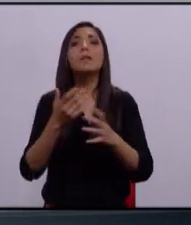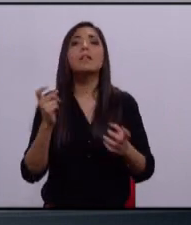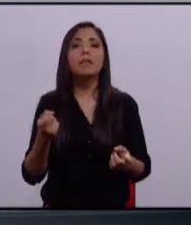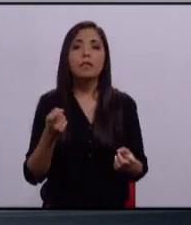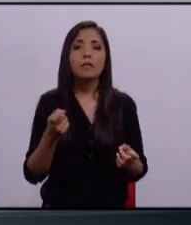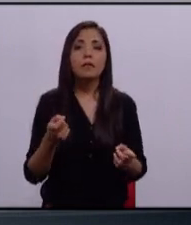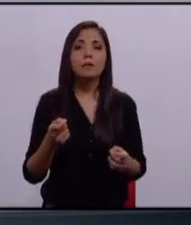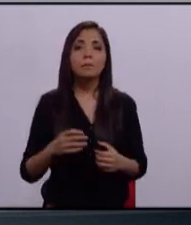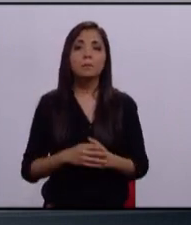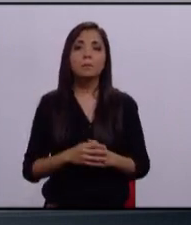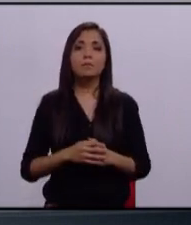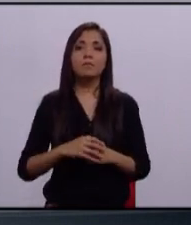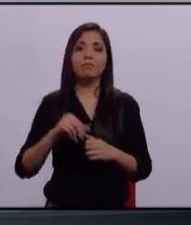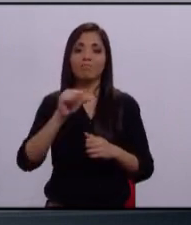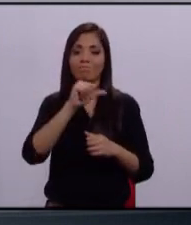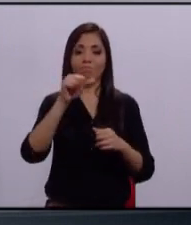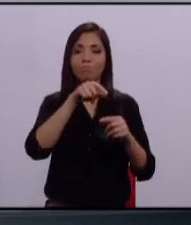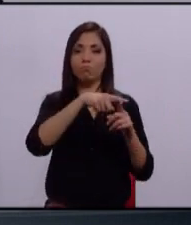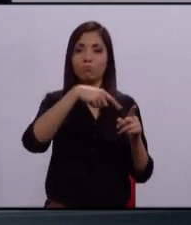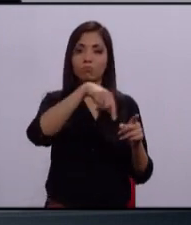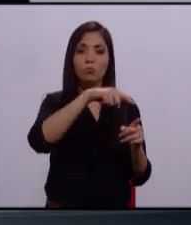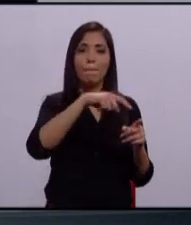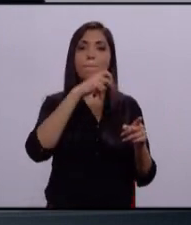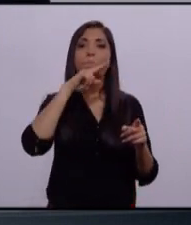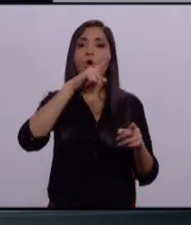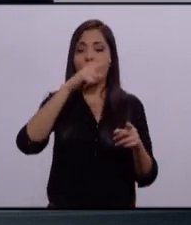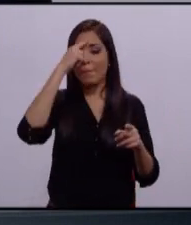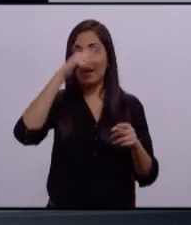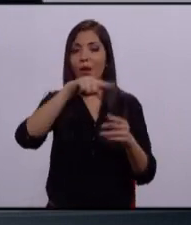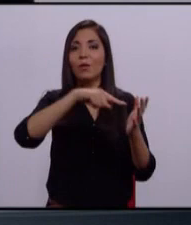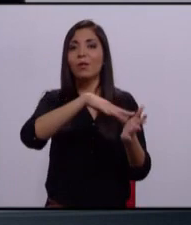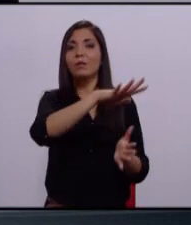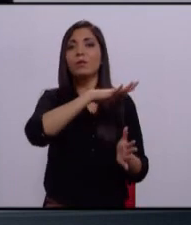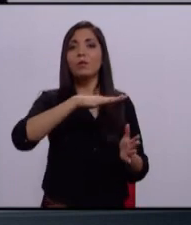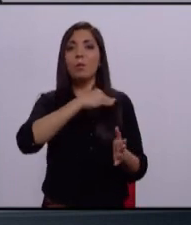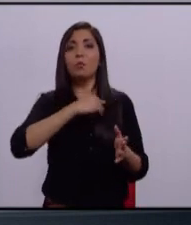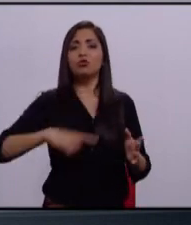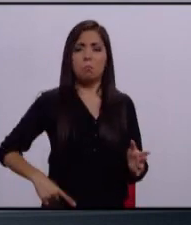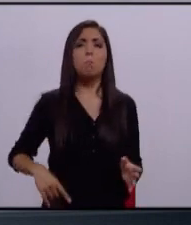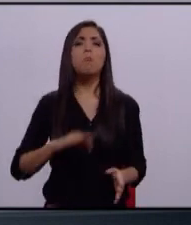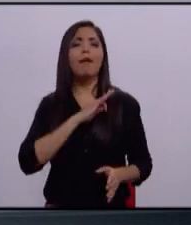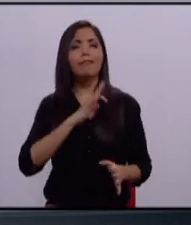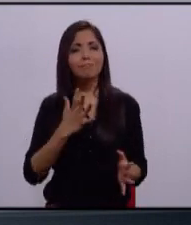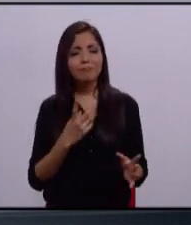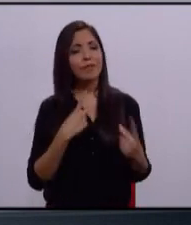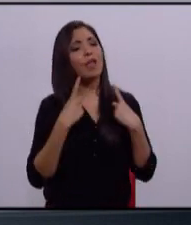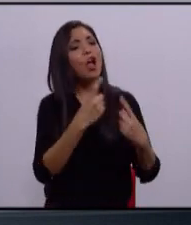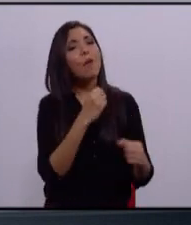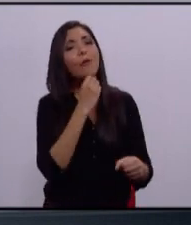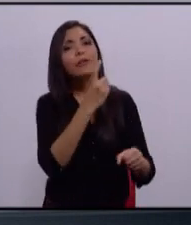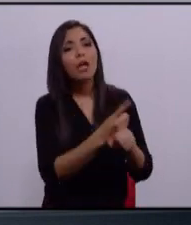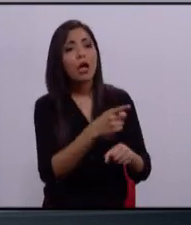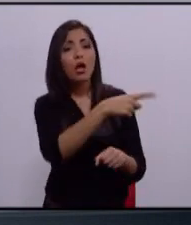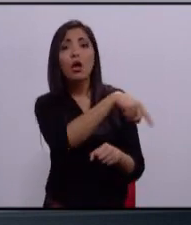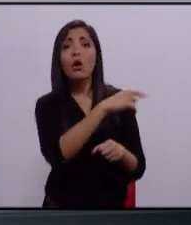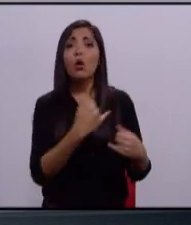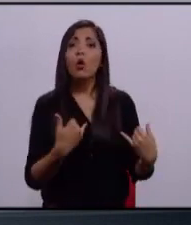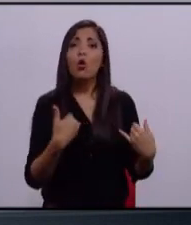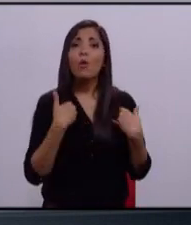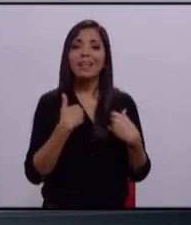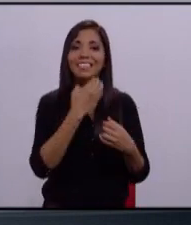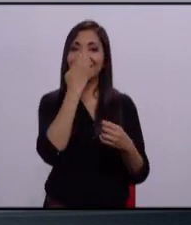emprendedurismo de desarrollo económico en el municipio, que le dé oportunidad a que nuestros jóvenes que salen de las